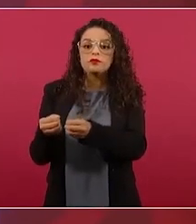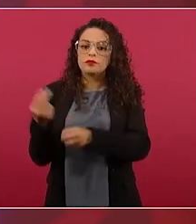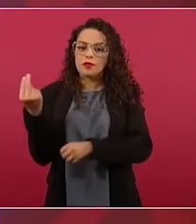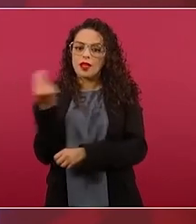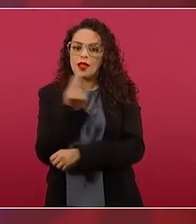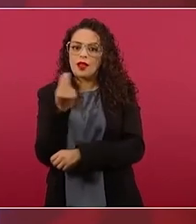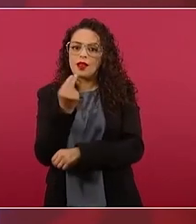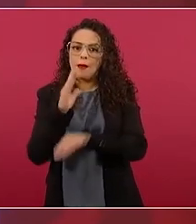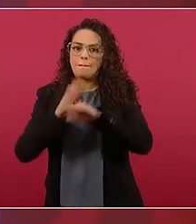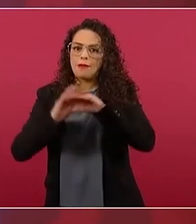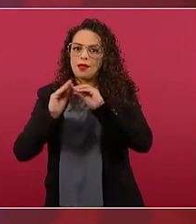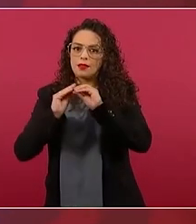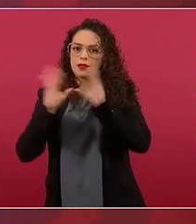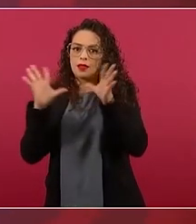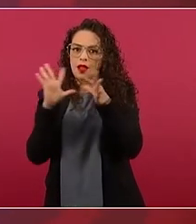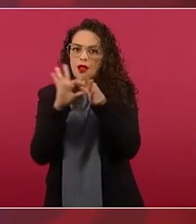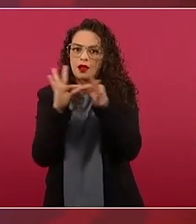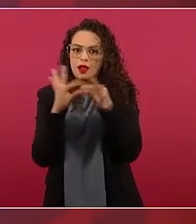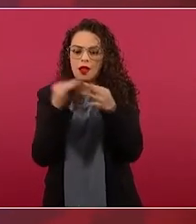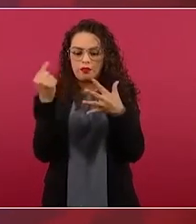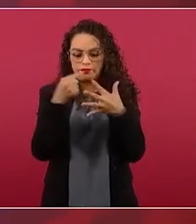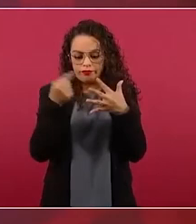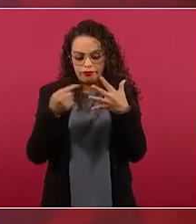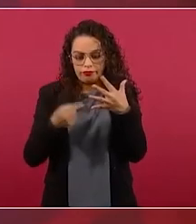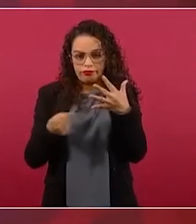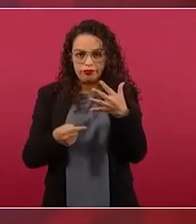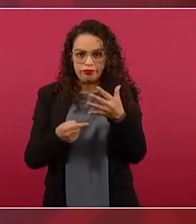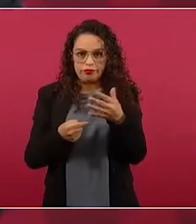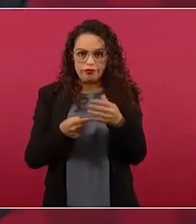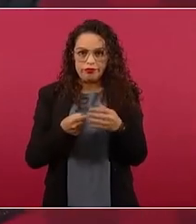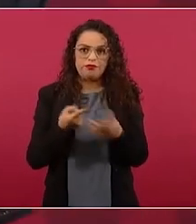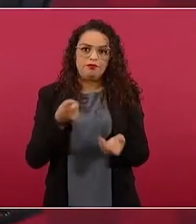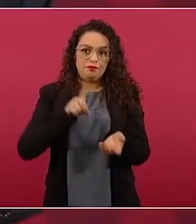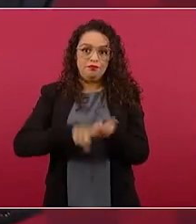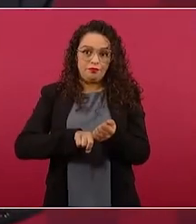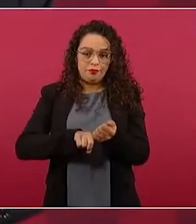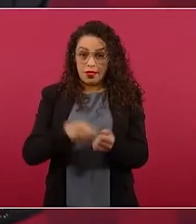aclarar cuando menos son tres cosas